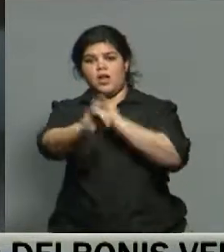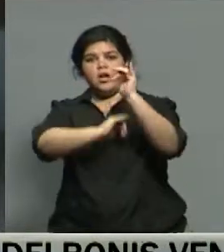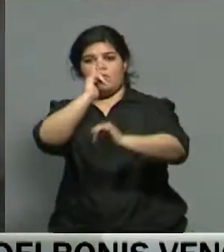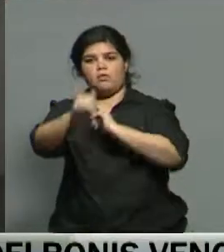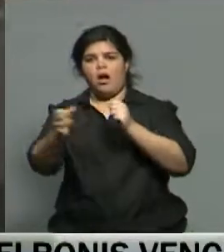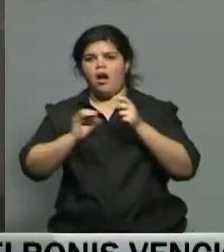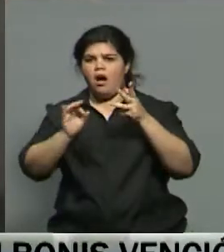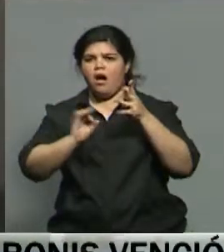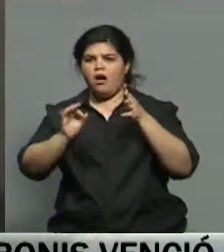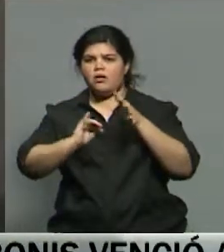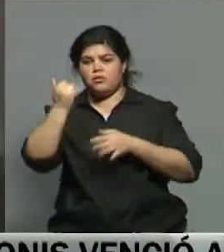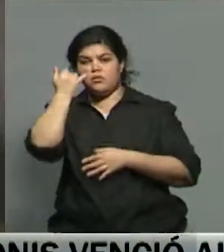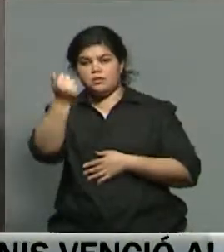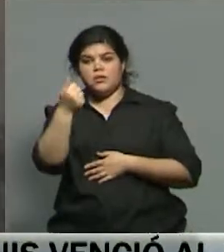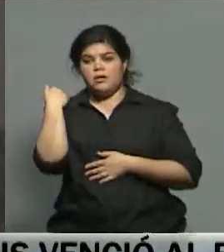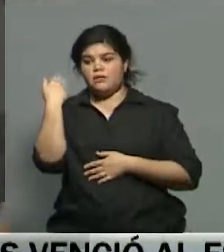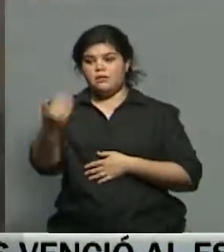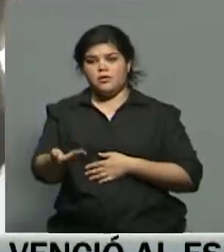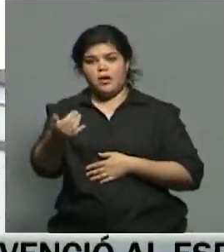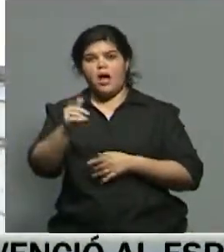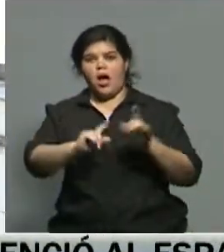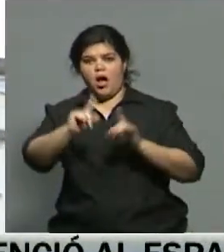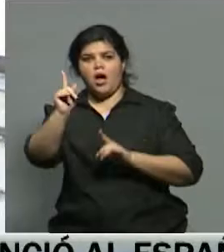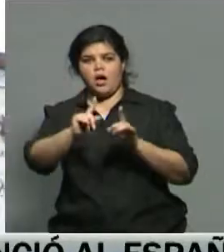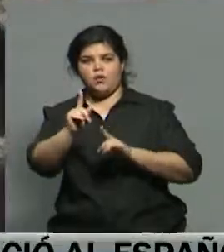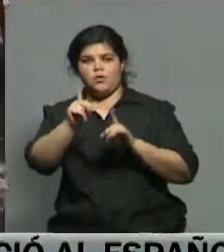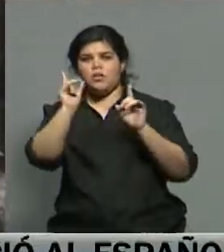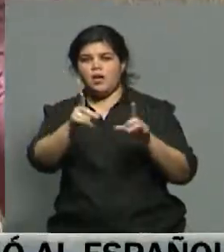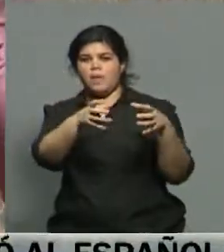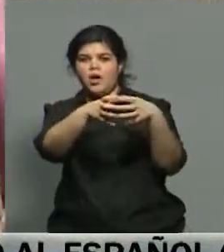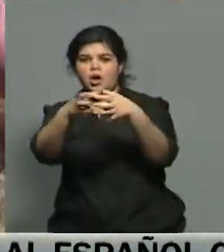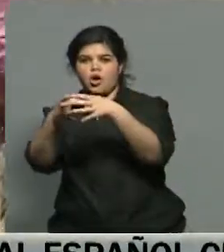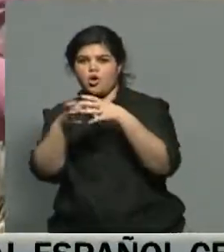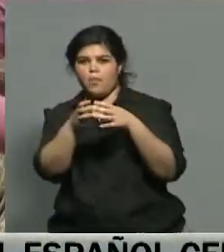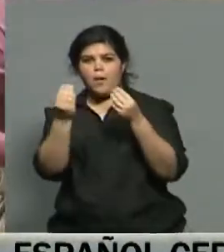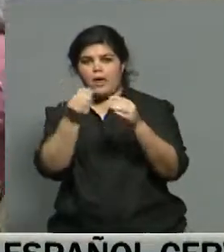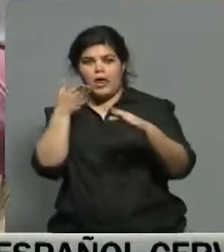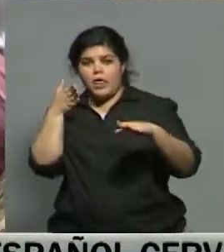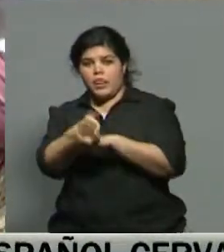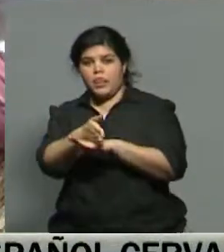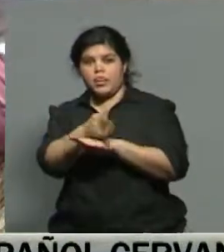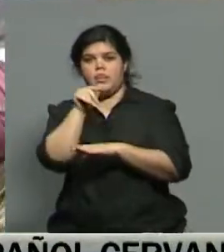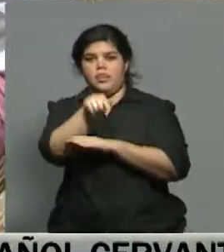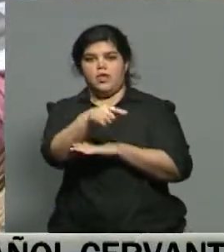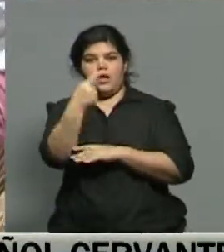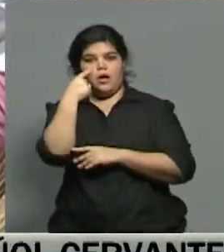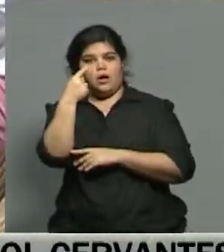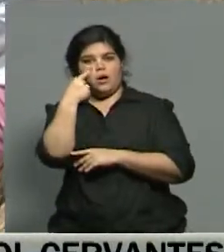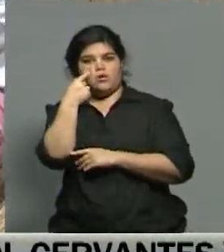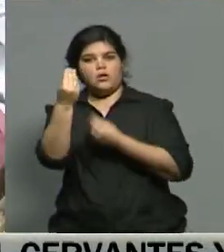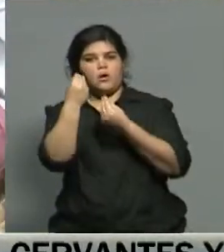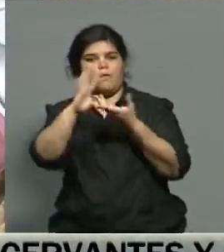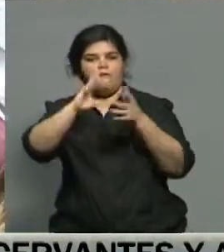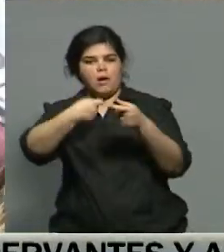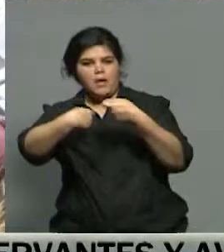vienen detectando, de hecho habían logrado tener algunos perfiles para infiltrarse en esta red social en Facebook y conocer cómo se